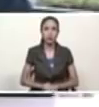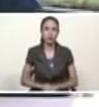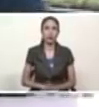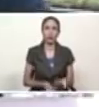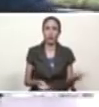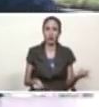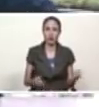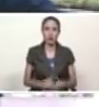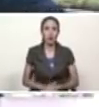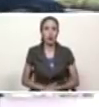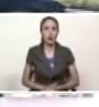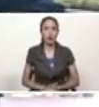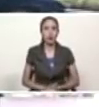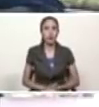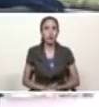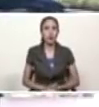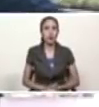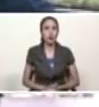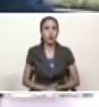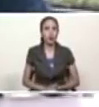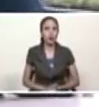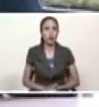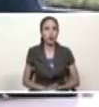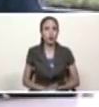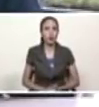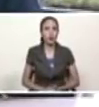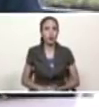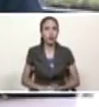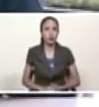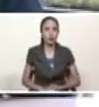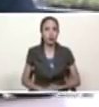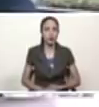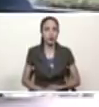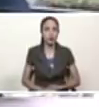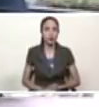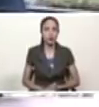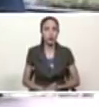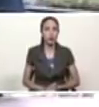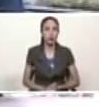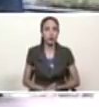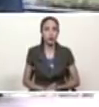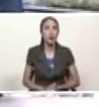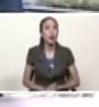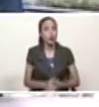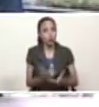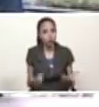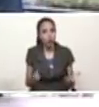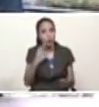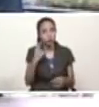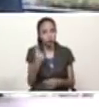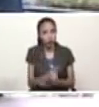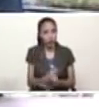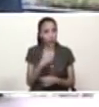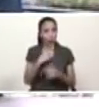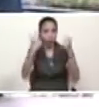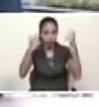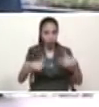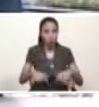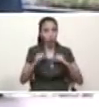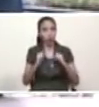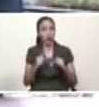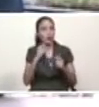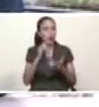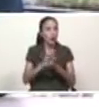sencillamente señores aquí gobierna un pueblo y hay que seguir manteniendo el mando con firmeza con